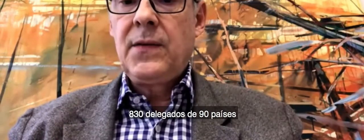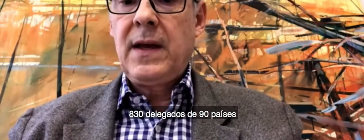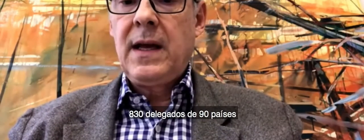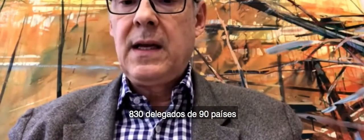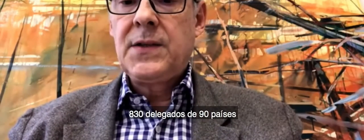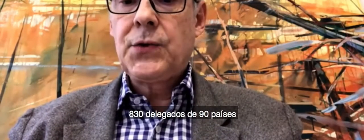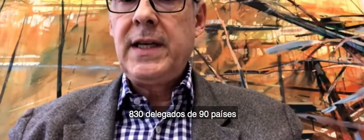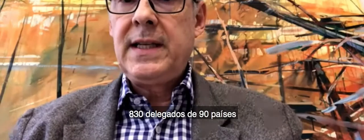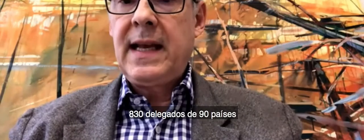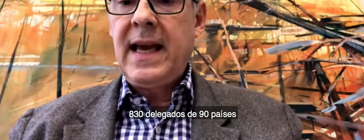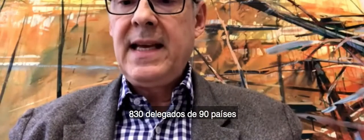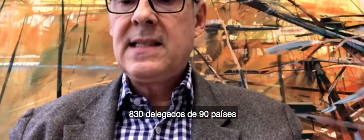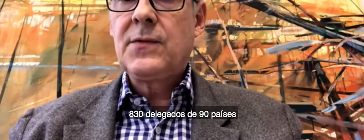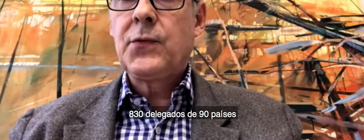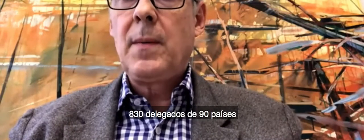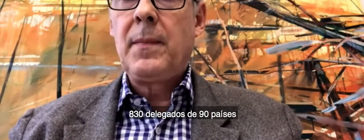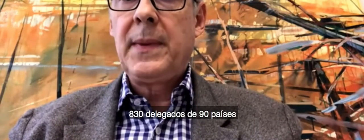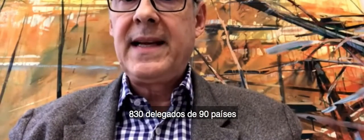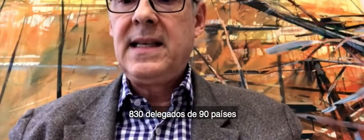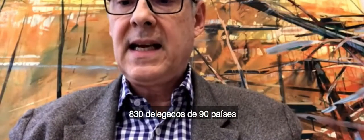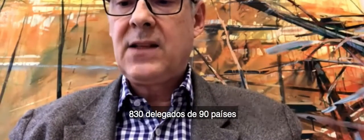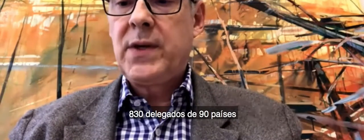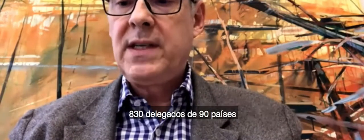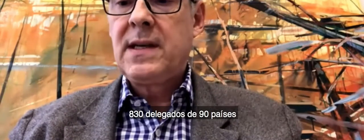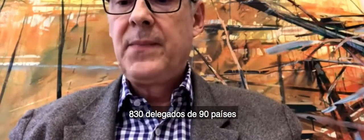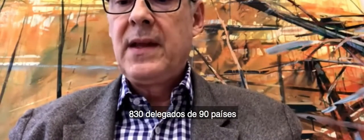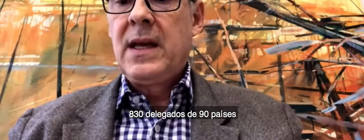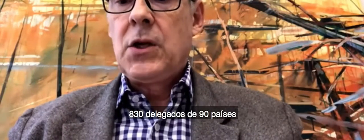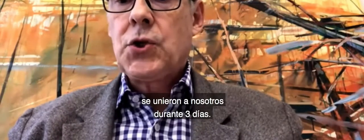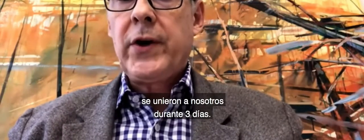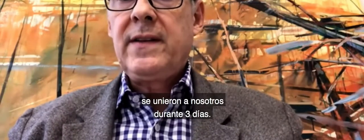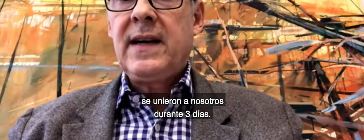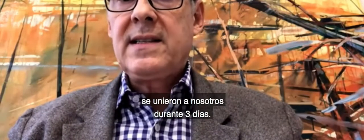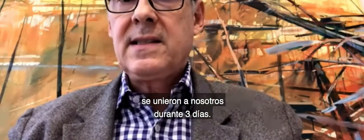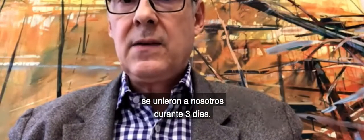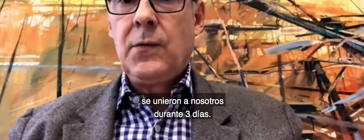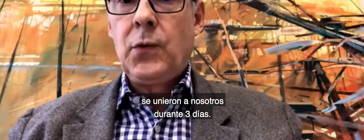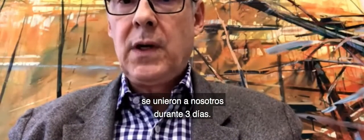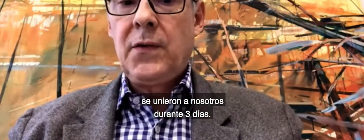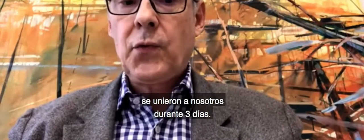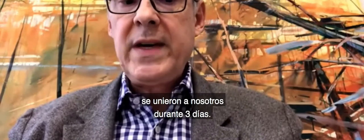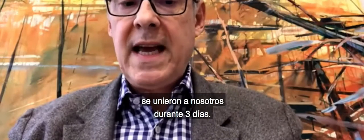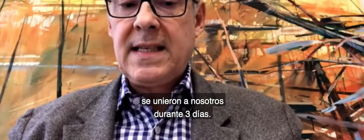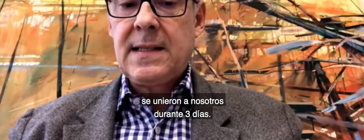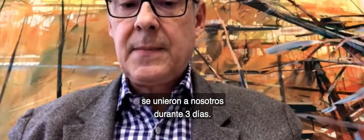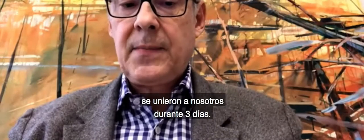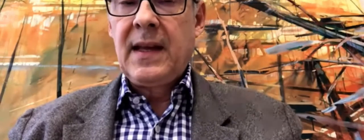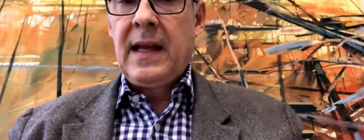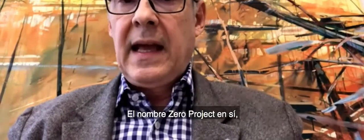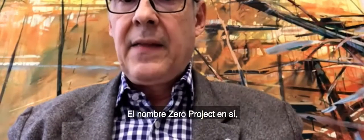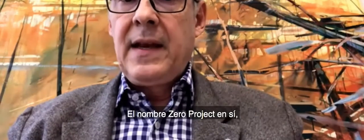830 delegates from 90 countries joined us for three days